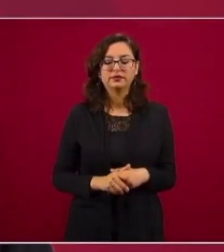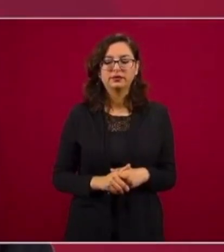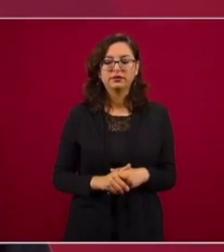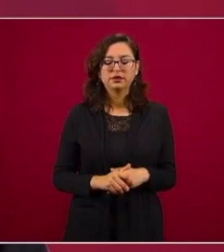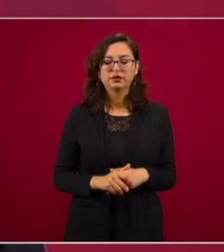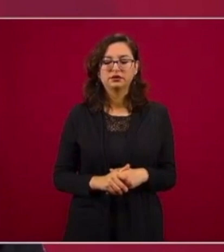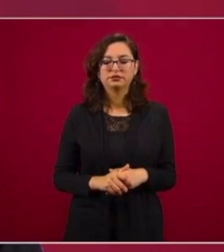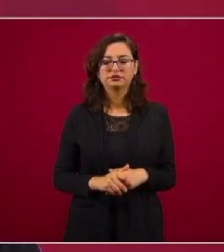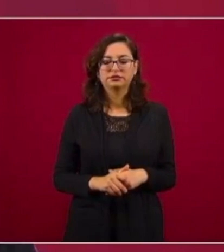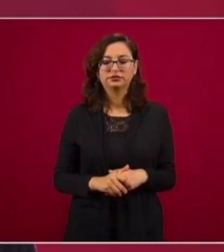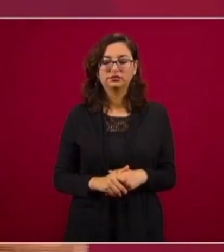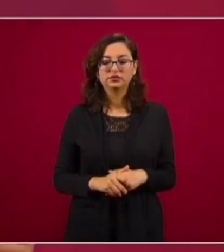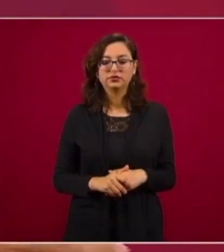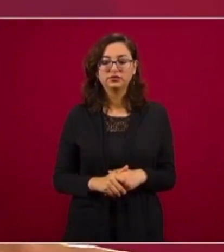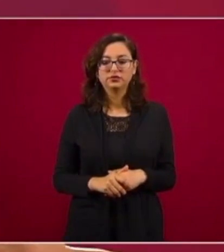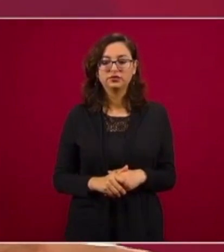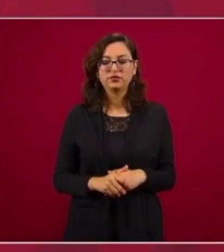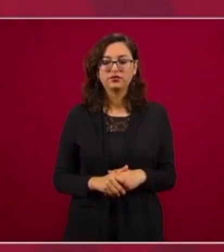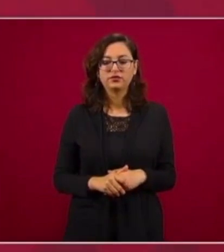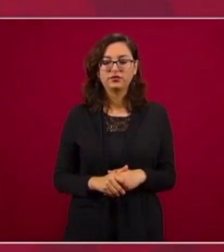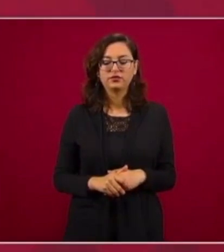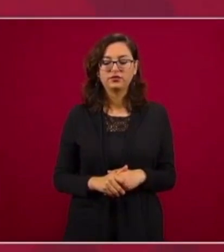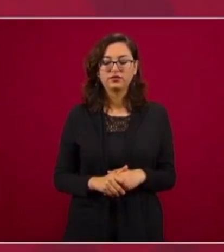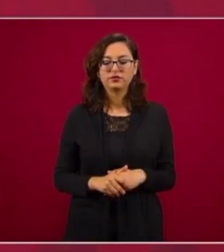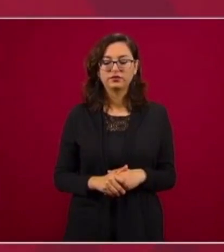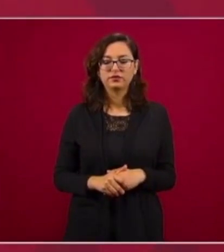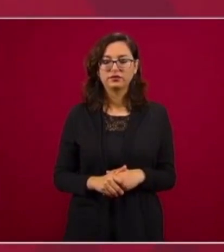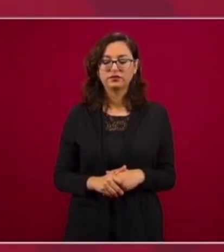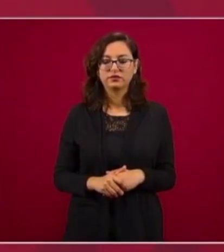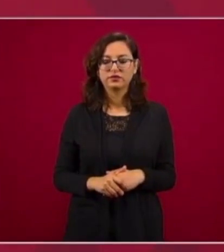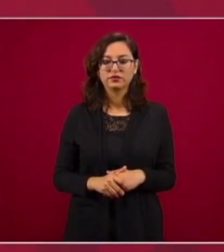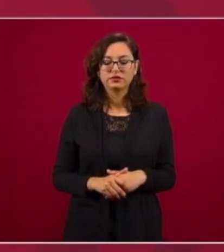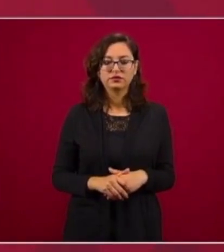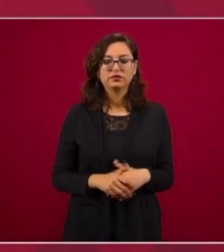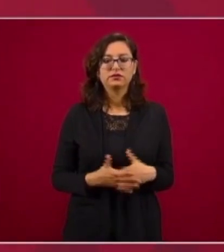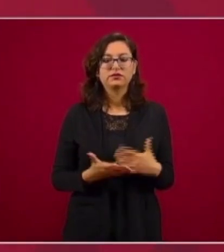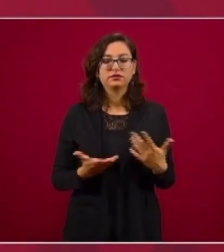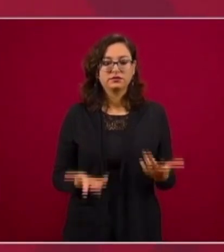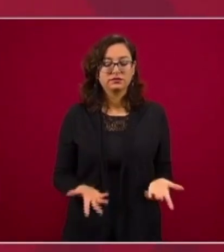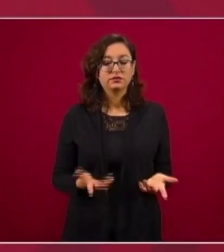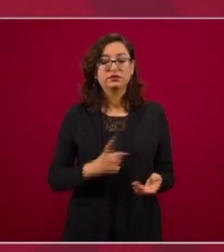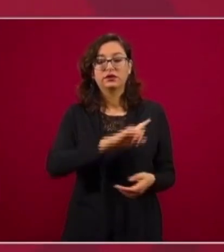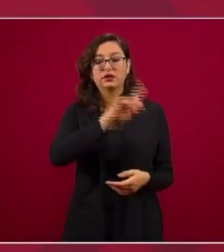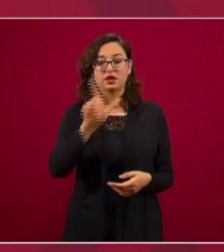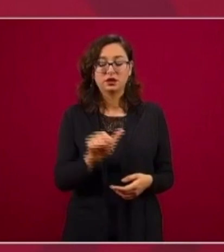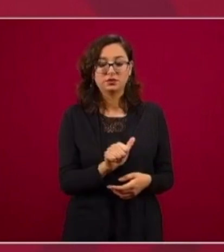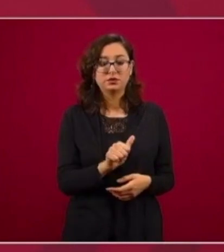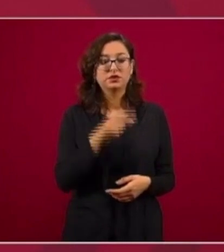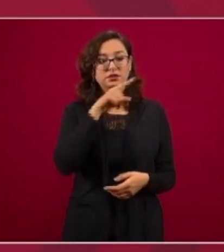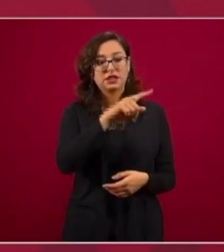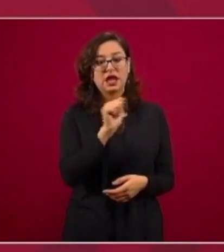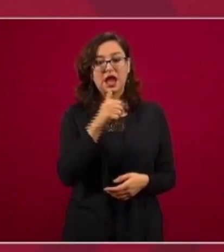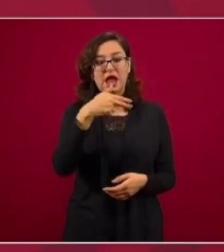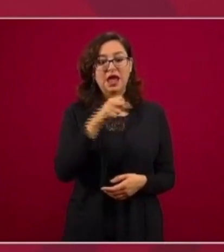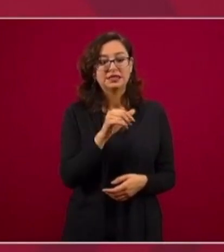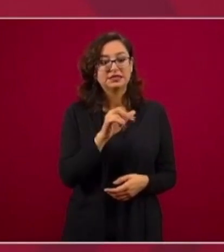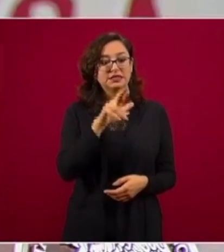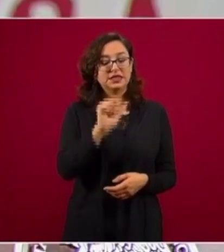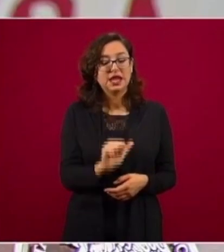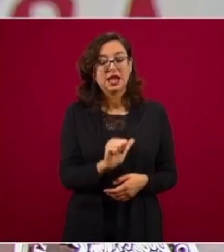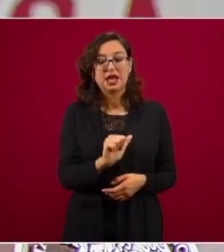Entonces, llega a Anzira, de altos hornos de México, y él vende,